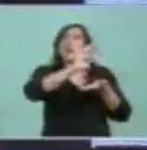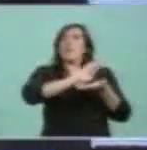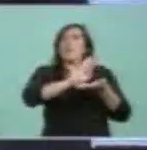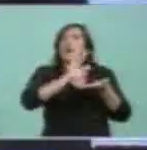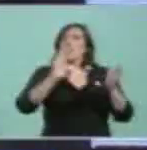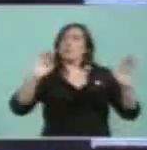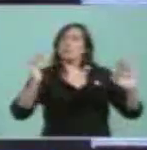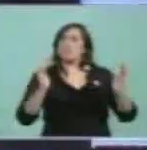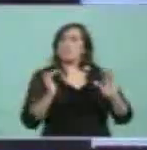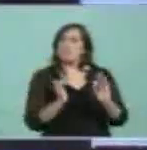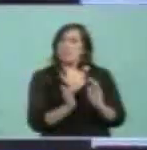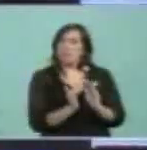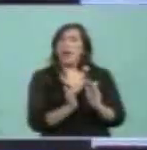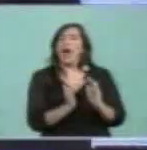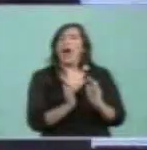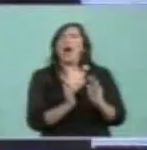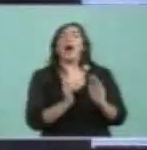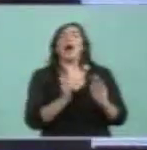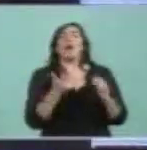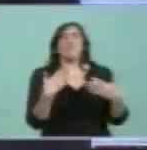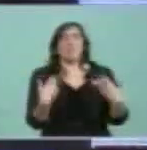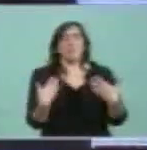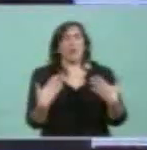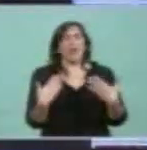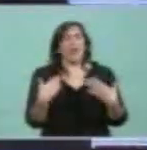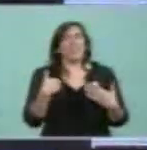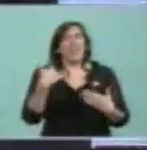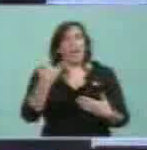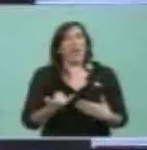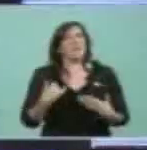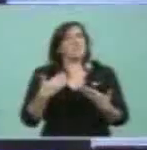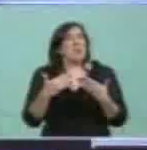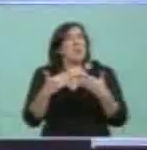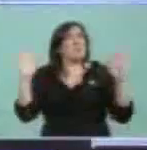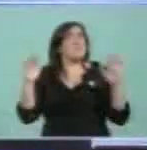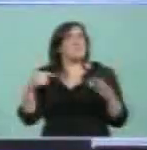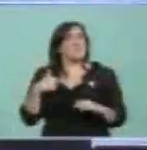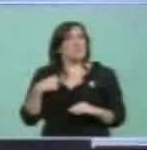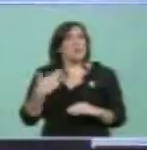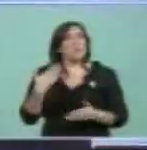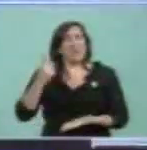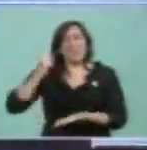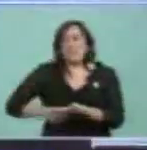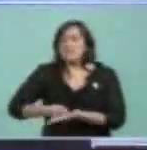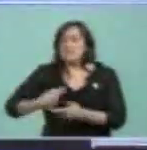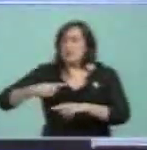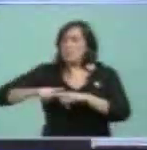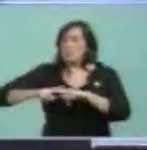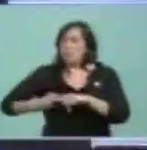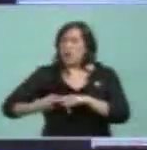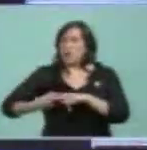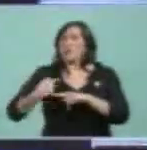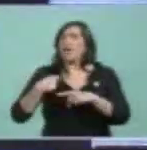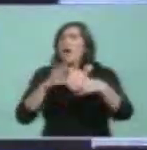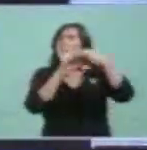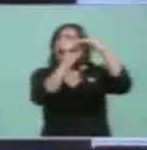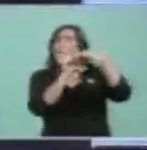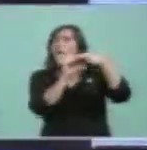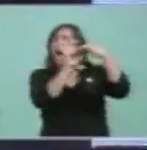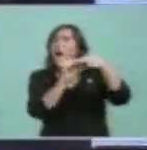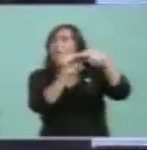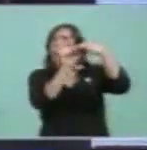la Nación que nos permite tener libertad para decidir nuestras políticas y no depender